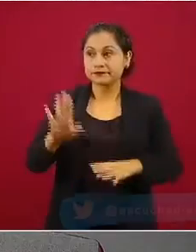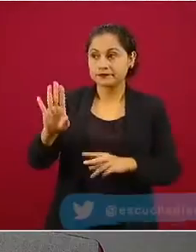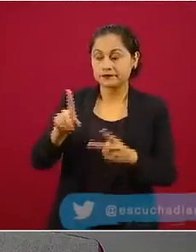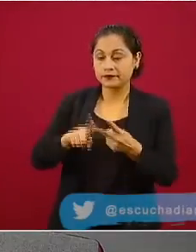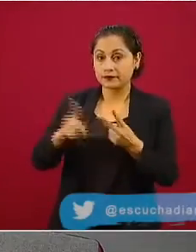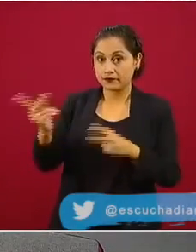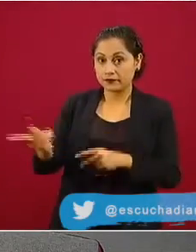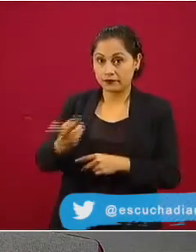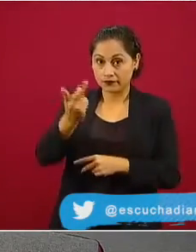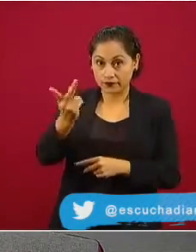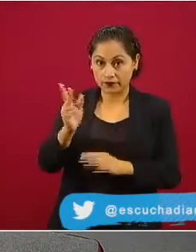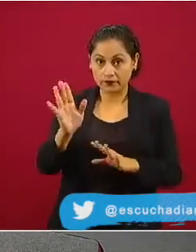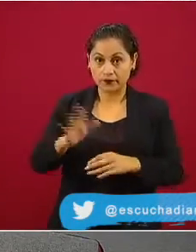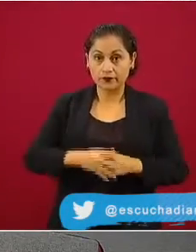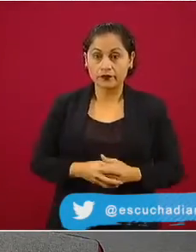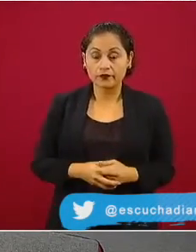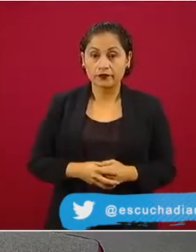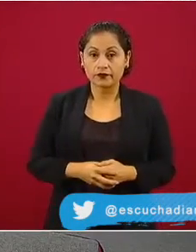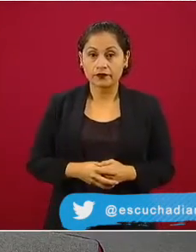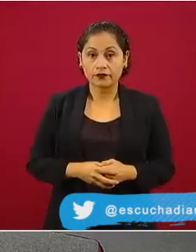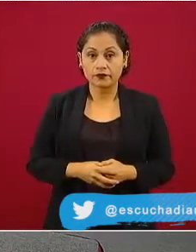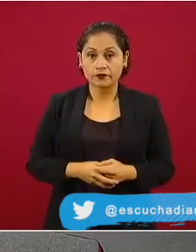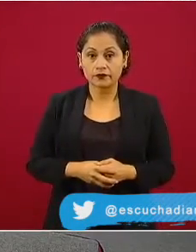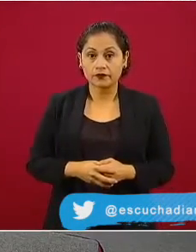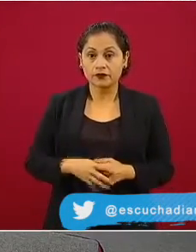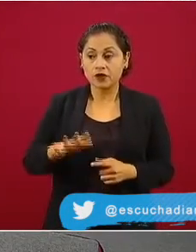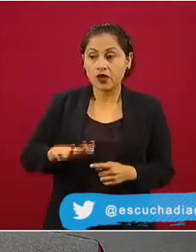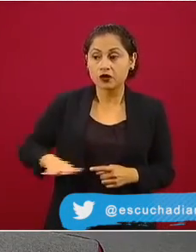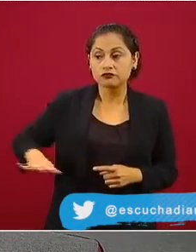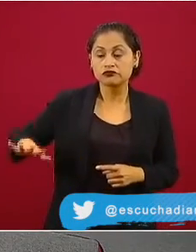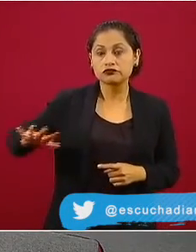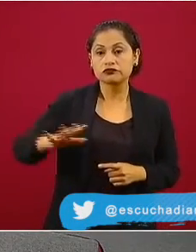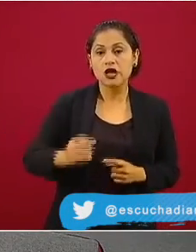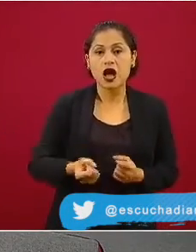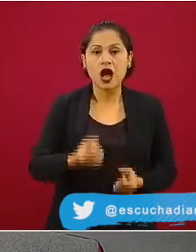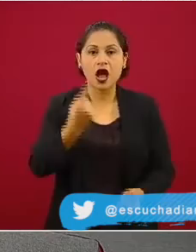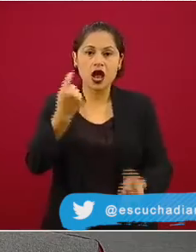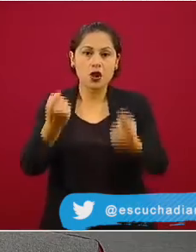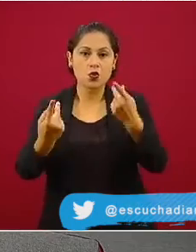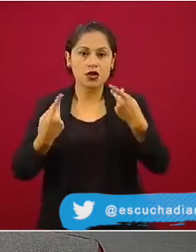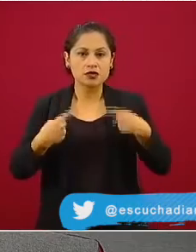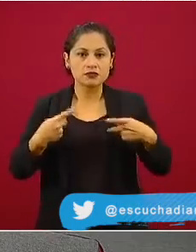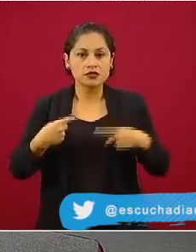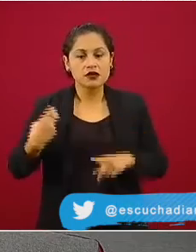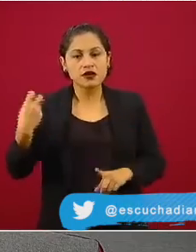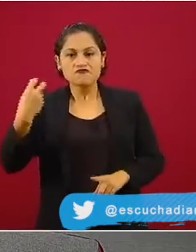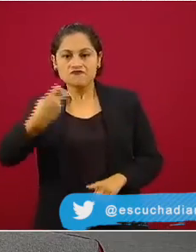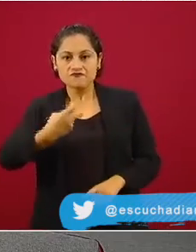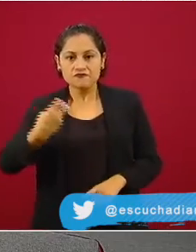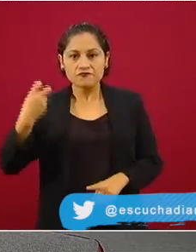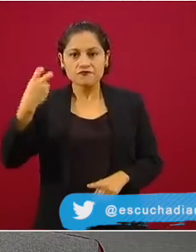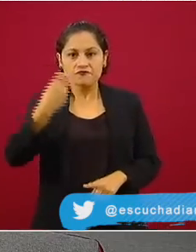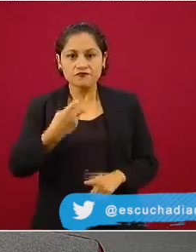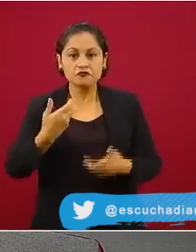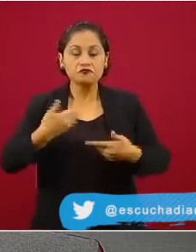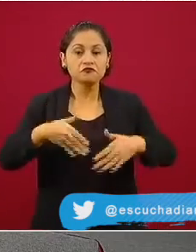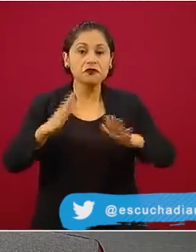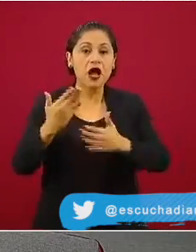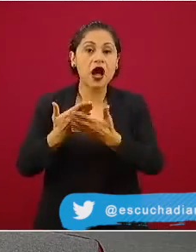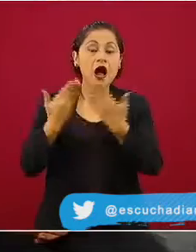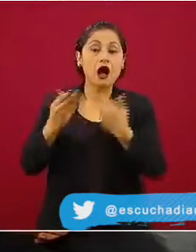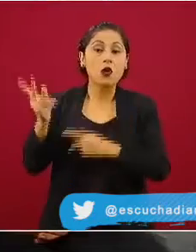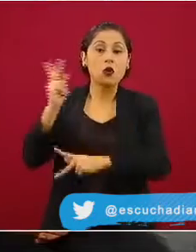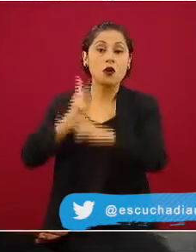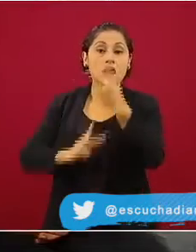El olvido es intencionado de los que nos critican y ahora vienen con cuentos de la militarización del país